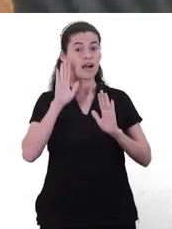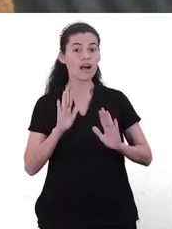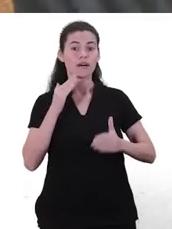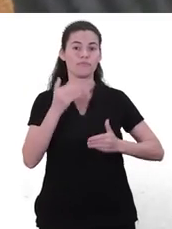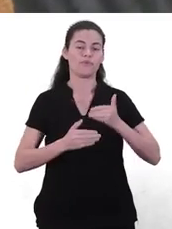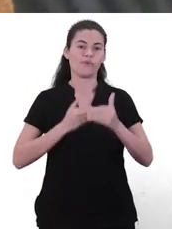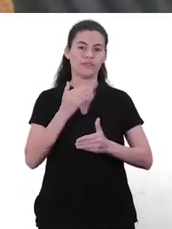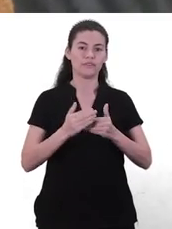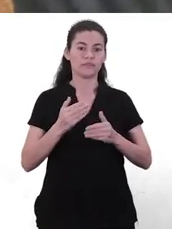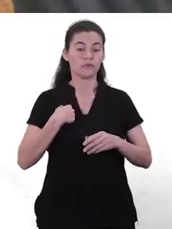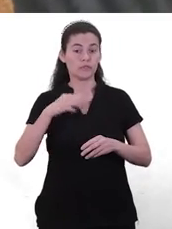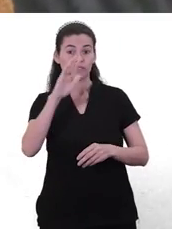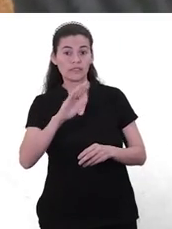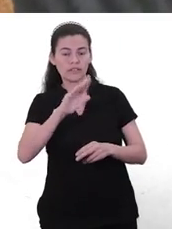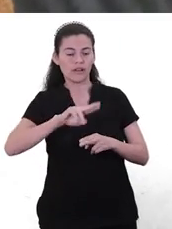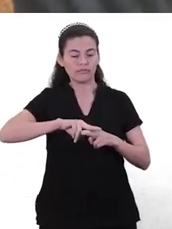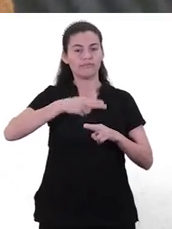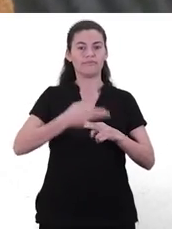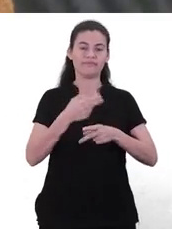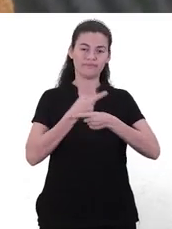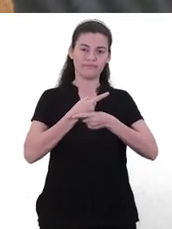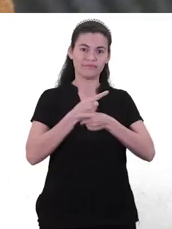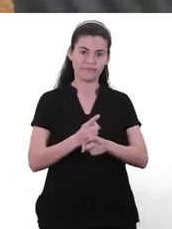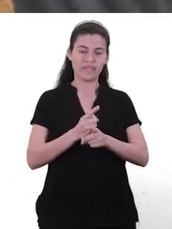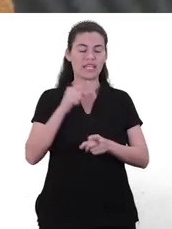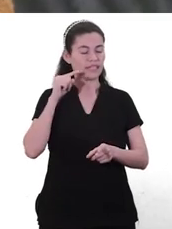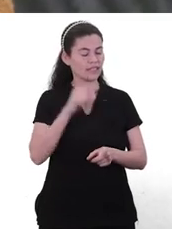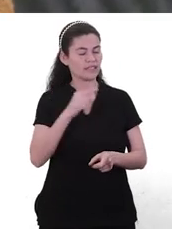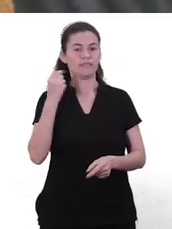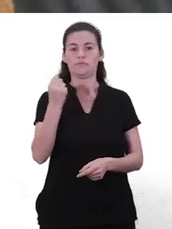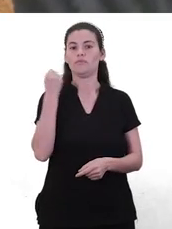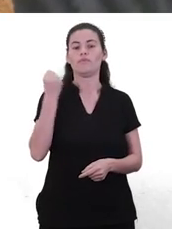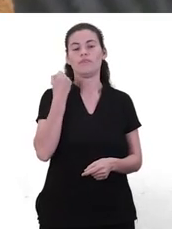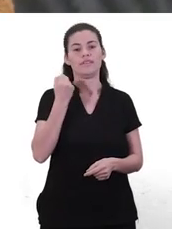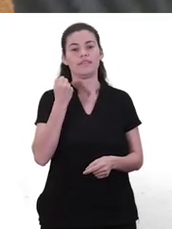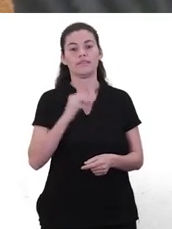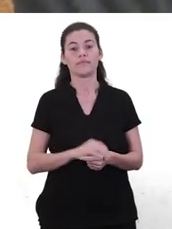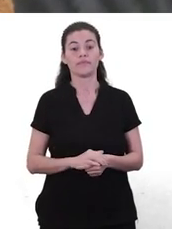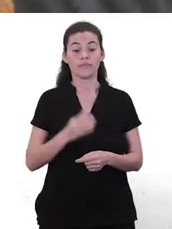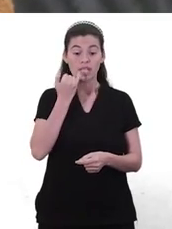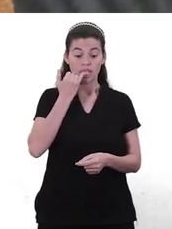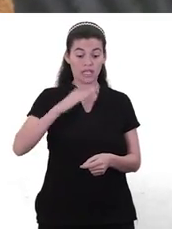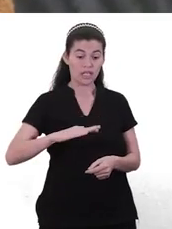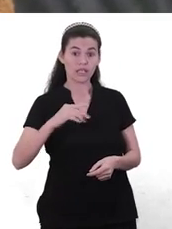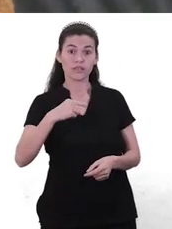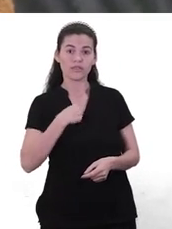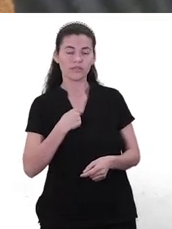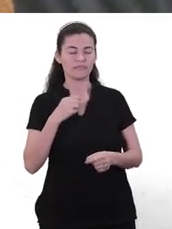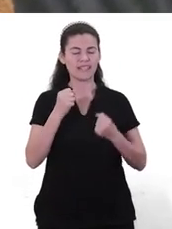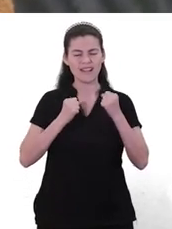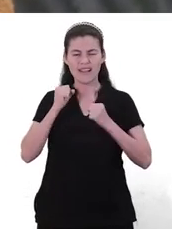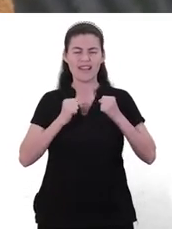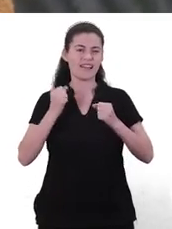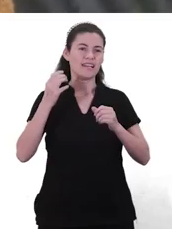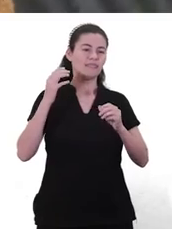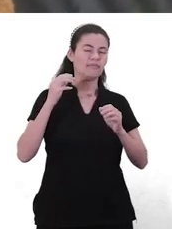levantarnos cuando nos equivocamos, reenojarnos. Y eso es fundamental, ¿verdad? Porque cuando somos niños, bueno, hacemos un berrinche,